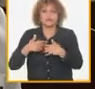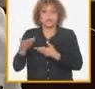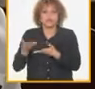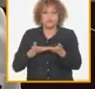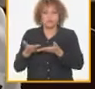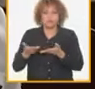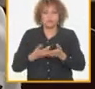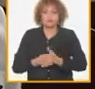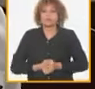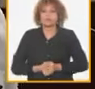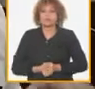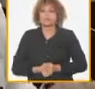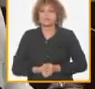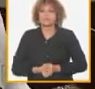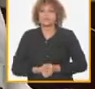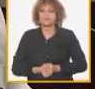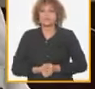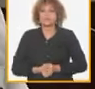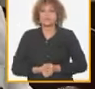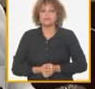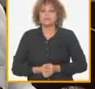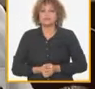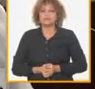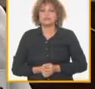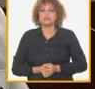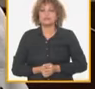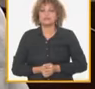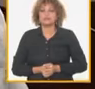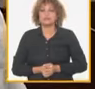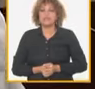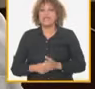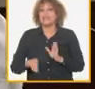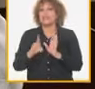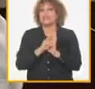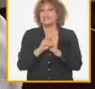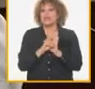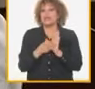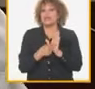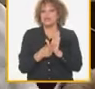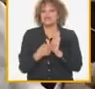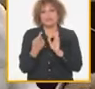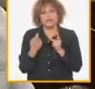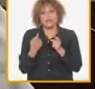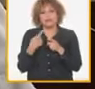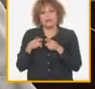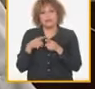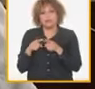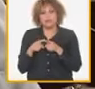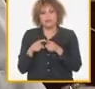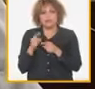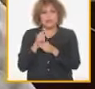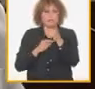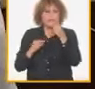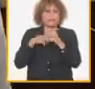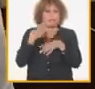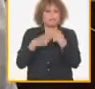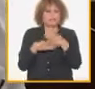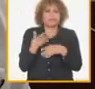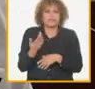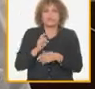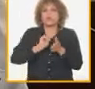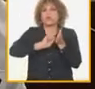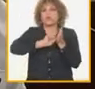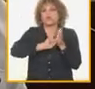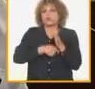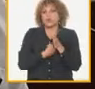este sentido pero hay que señalar que este decreto tiene fisuras y el principal problema está en la contratación de